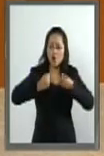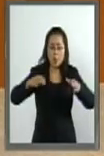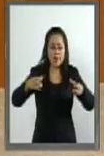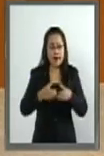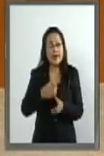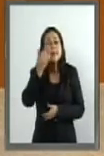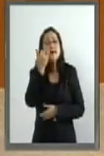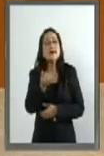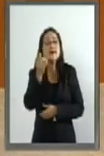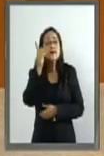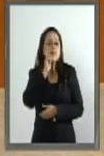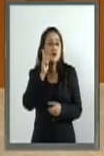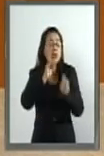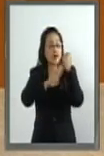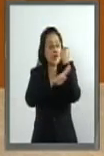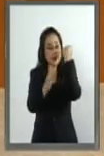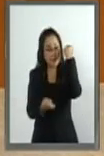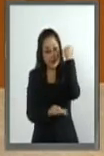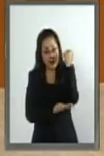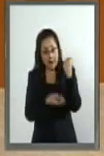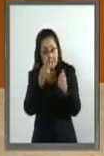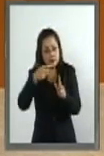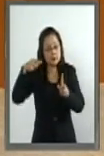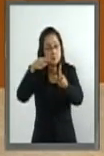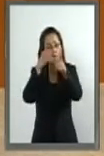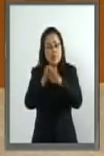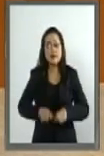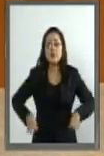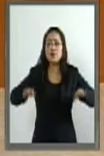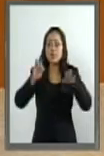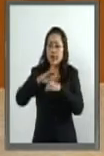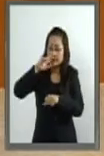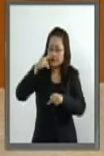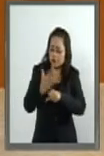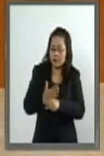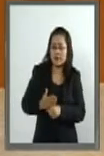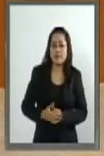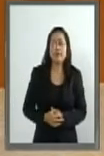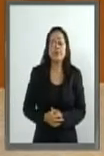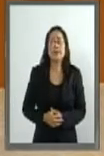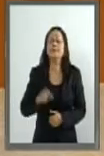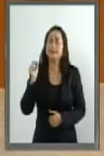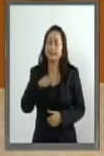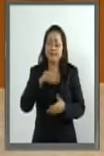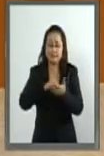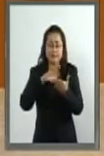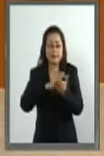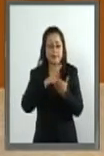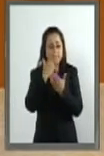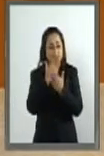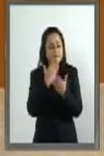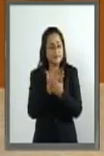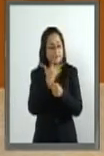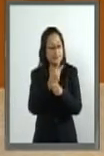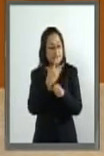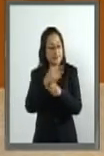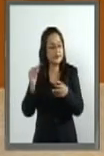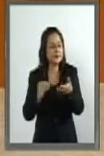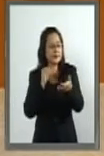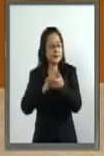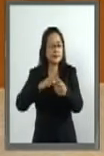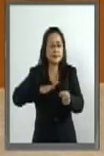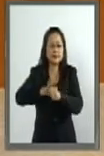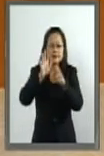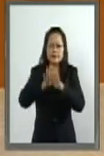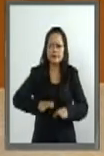embarazadas. Es una tarea prioritaria. También se establecieron medidas prioritarias